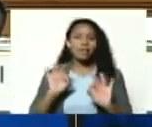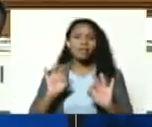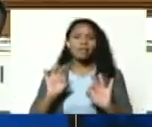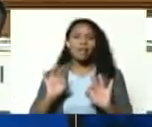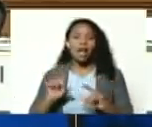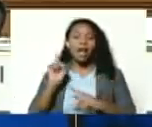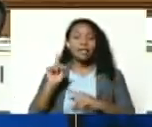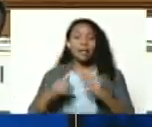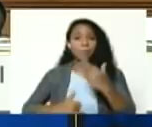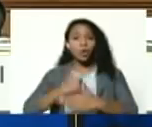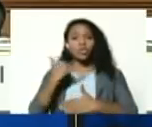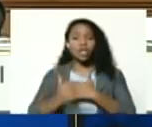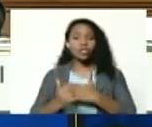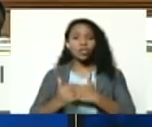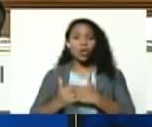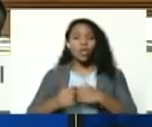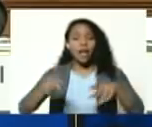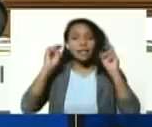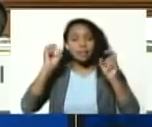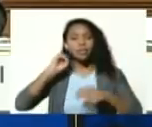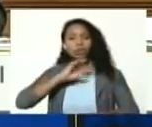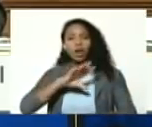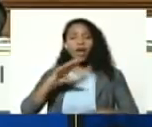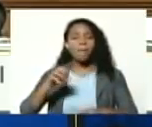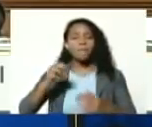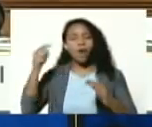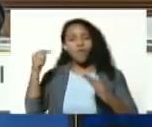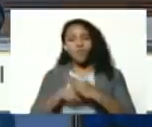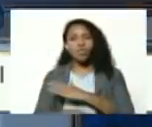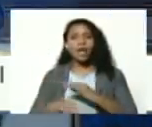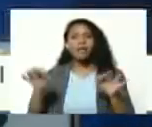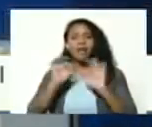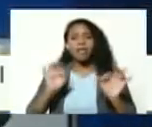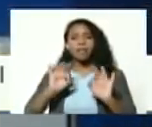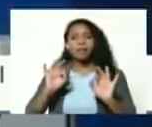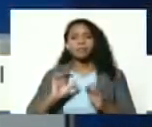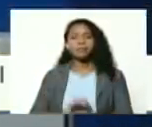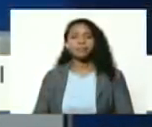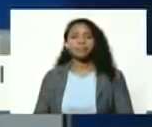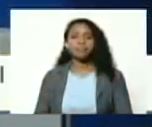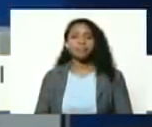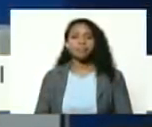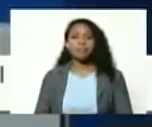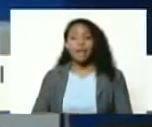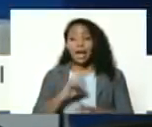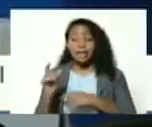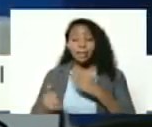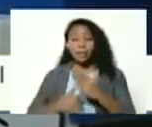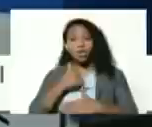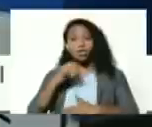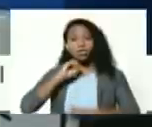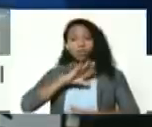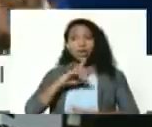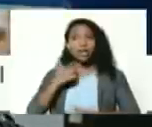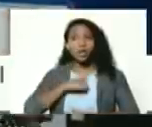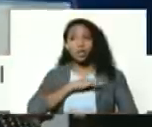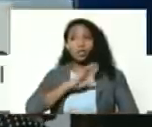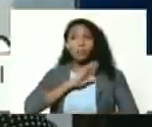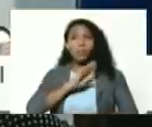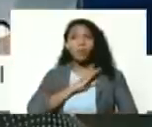es el proyecto de la raíz histórica profunda nada más y nada menos ese es el proyecto histórico nuestro